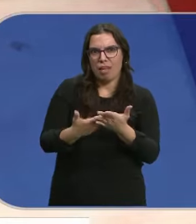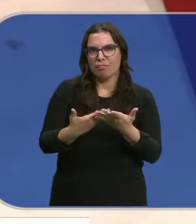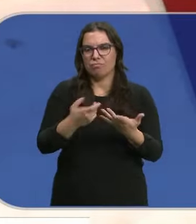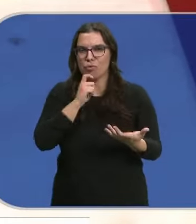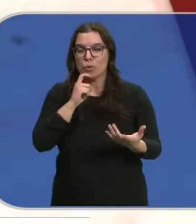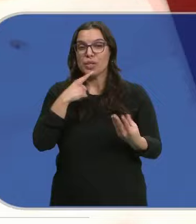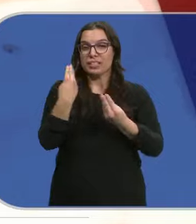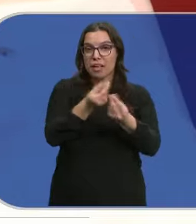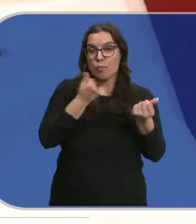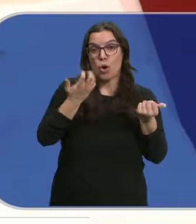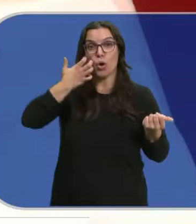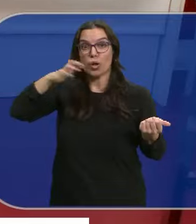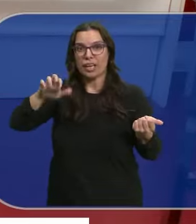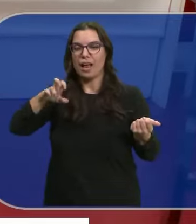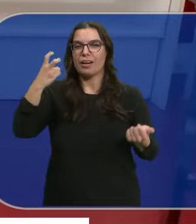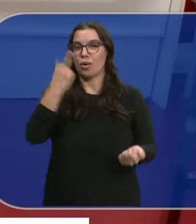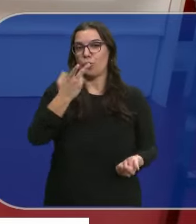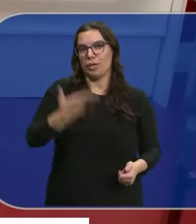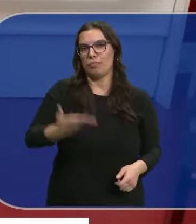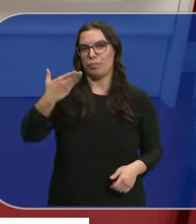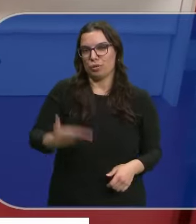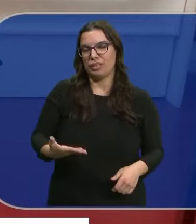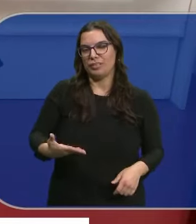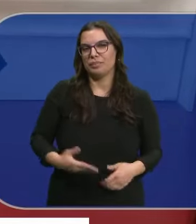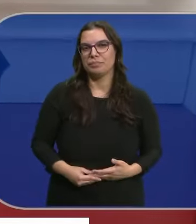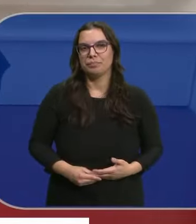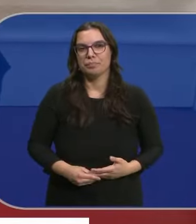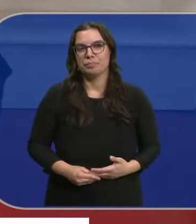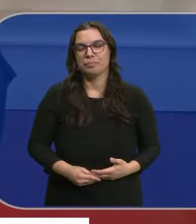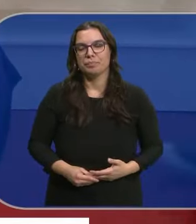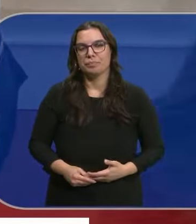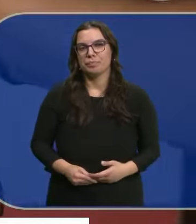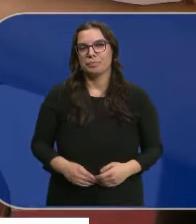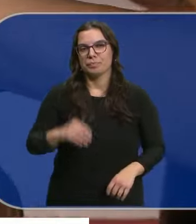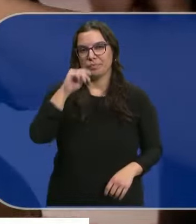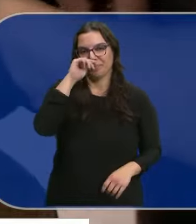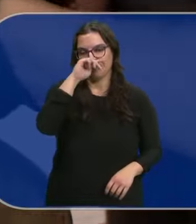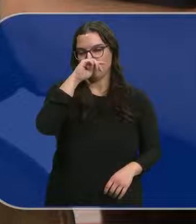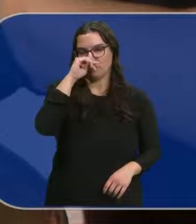El sabor Y la originalidad Dicen los jueces Son la clave En esta competición